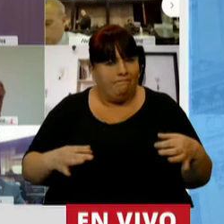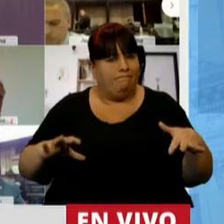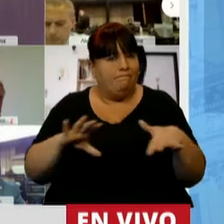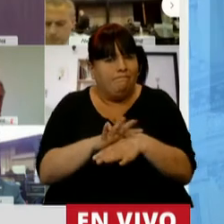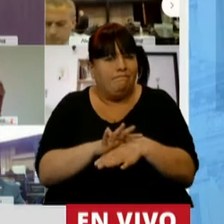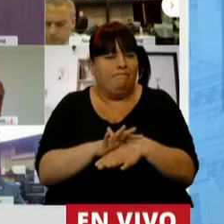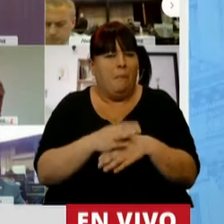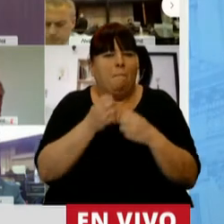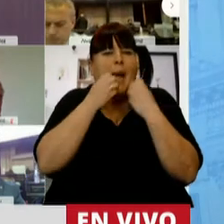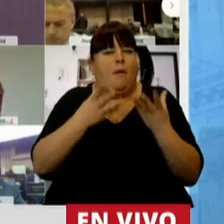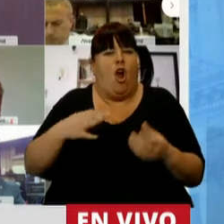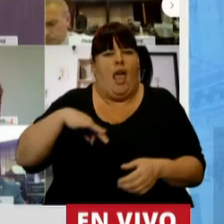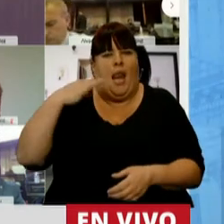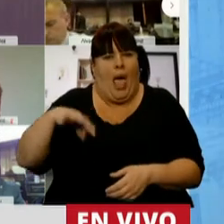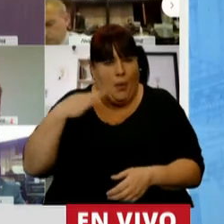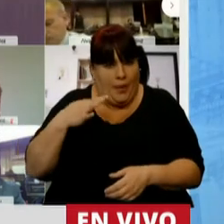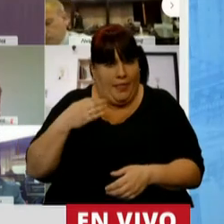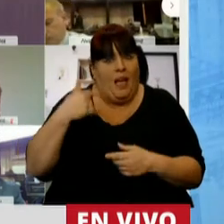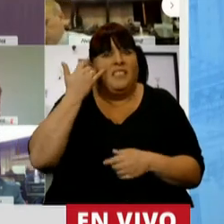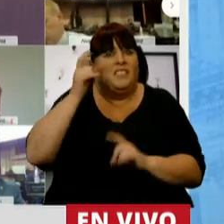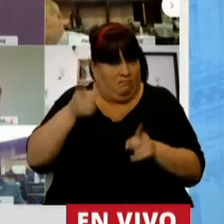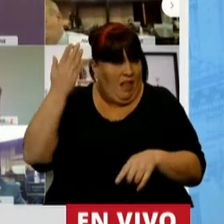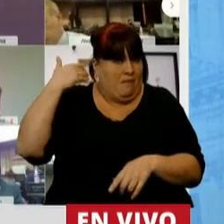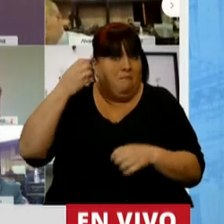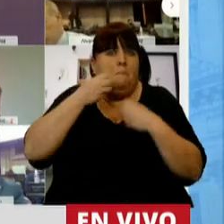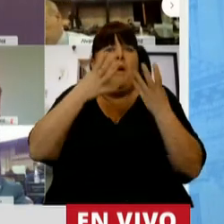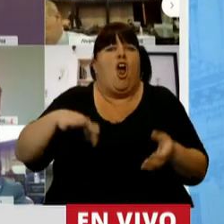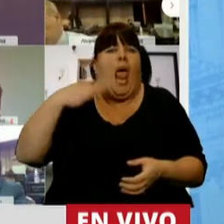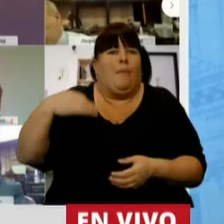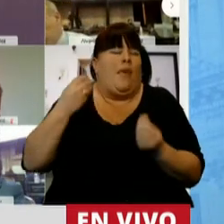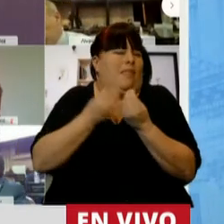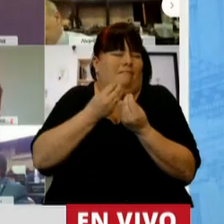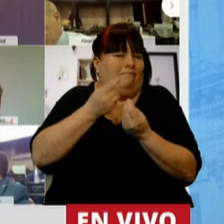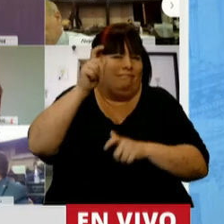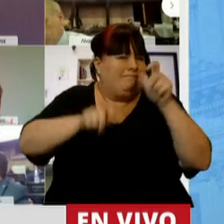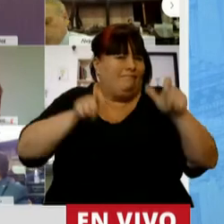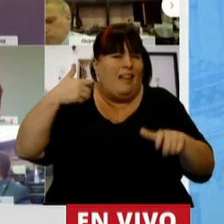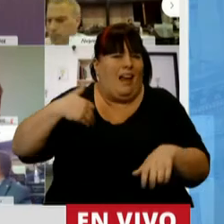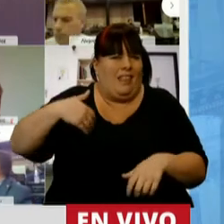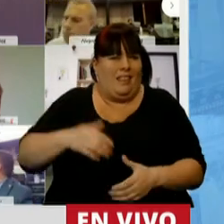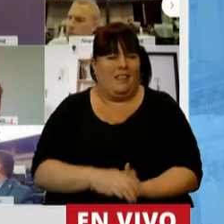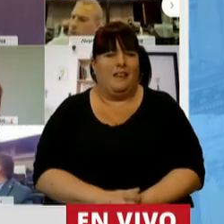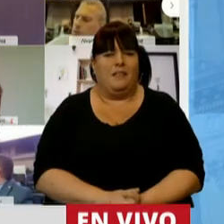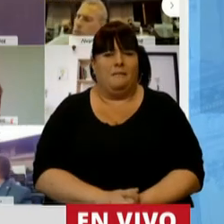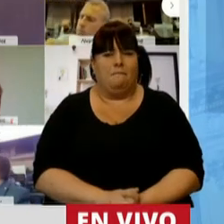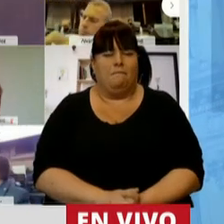que mejoraran la vida y que mejoraron la vida de cientos de miles de argentinos.